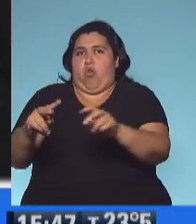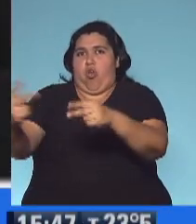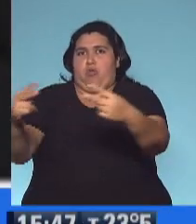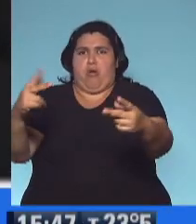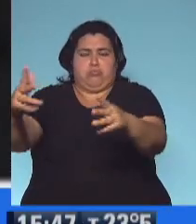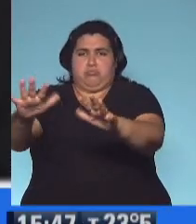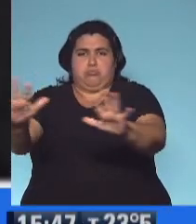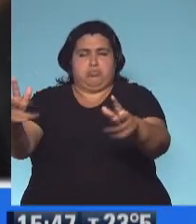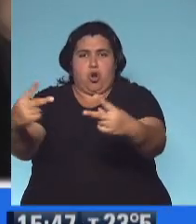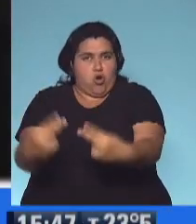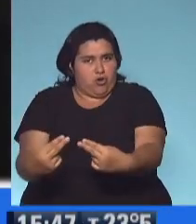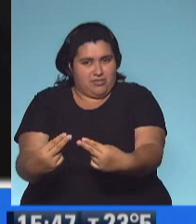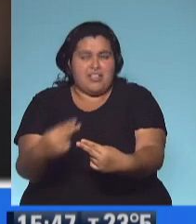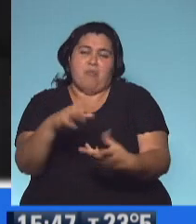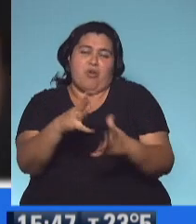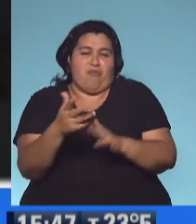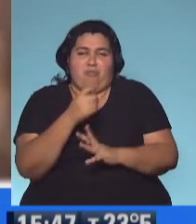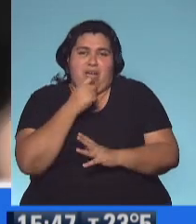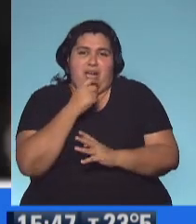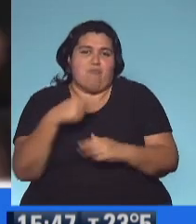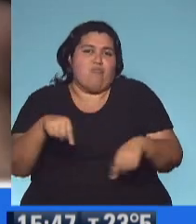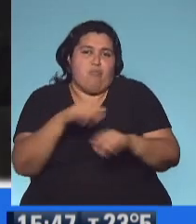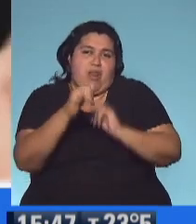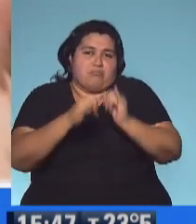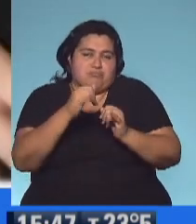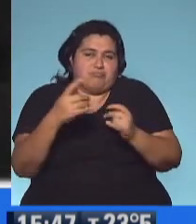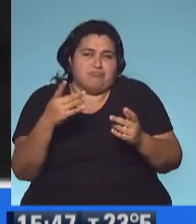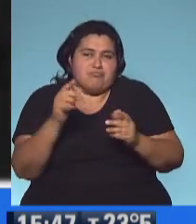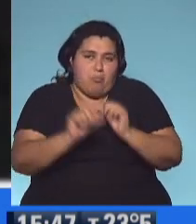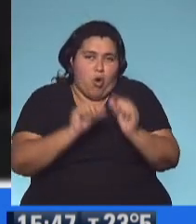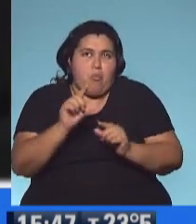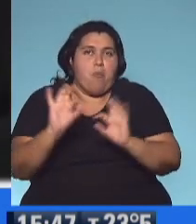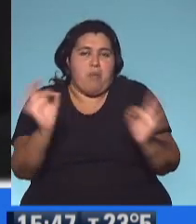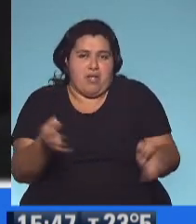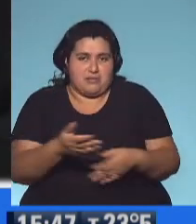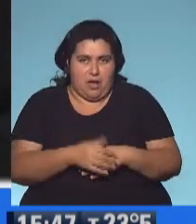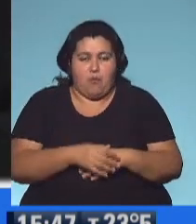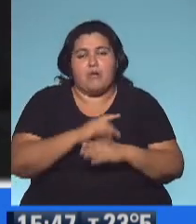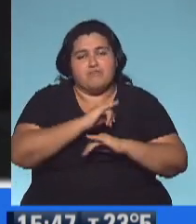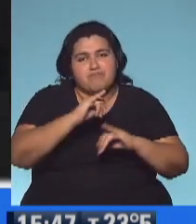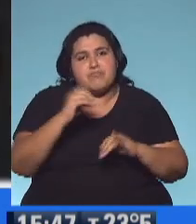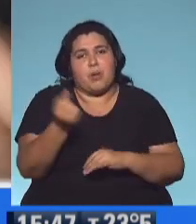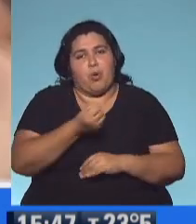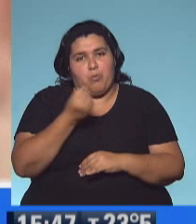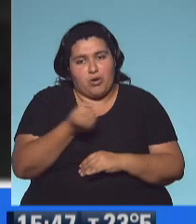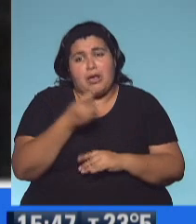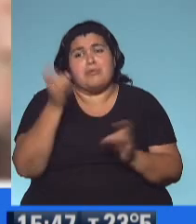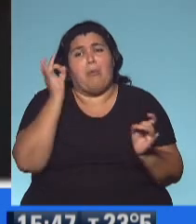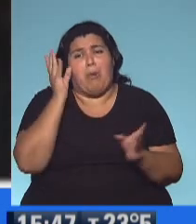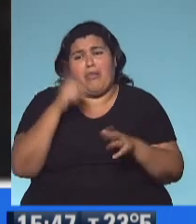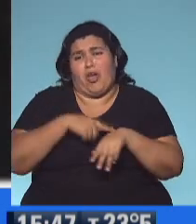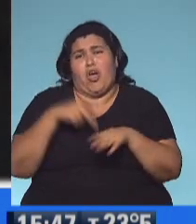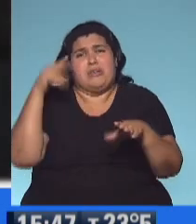fin, son algunas cosas que me parece que, entre todos, las vamos distribuyendo de la mejor manera que somos capaces. Y perdón que les